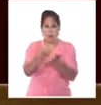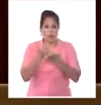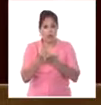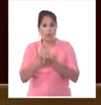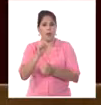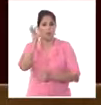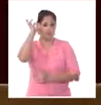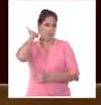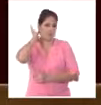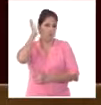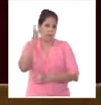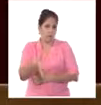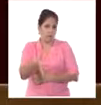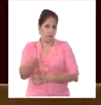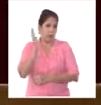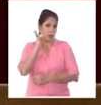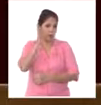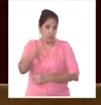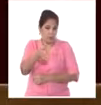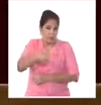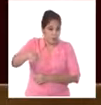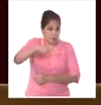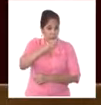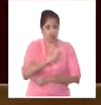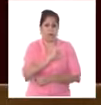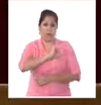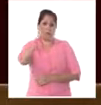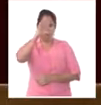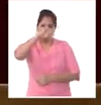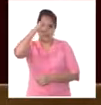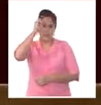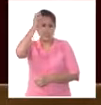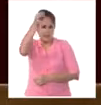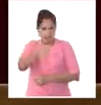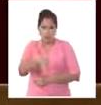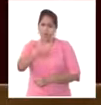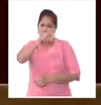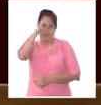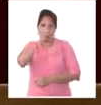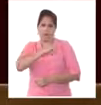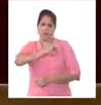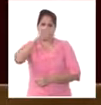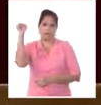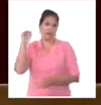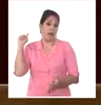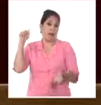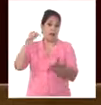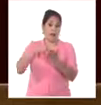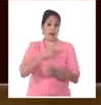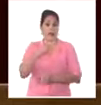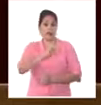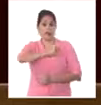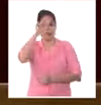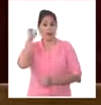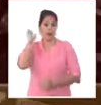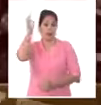siempre vamos a vencer seguro que venceremos ¡Hasta la victoria siempre!